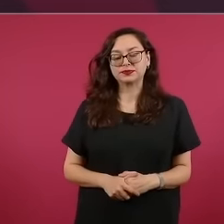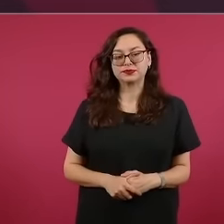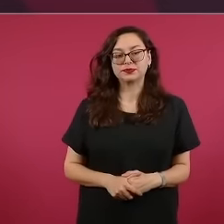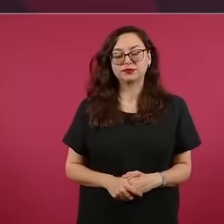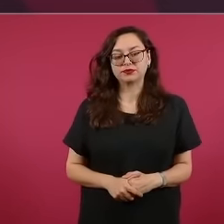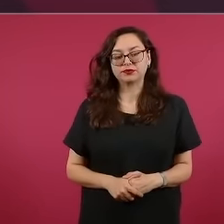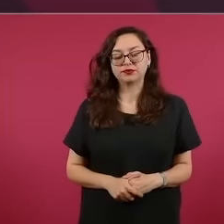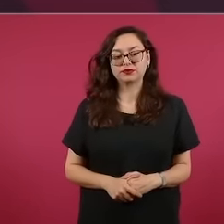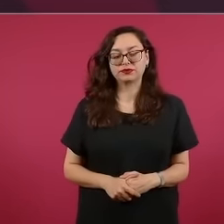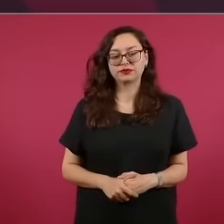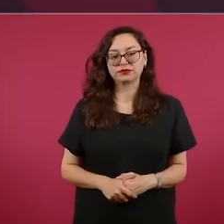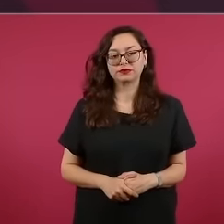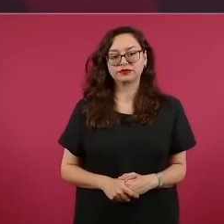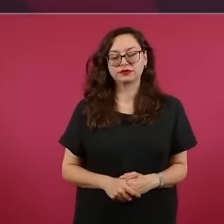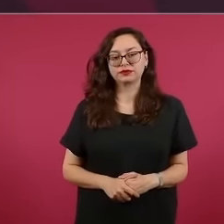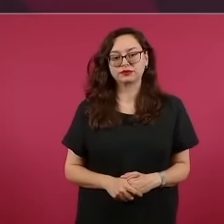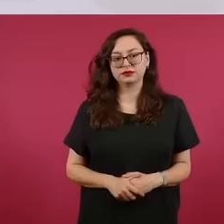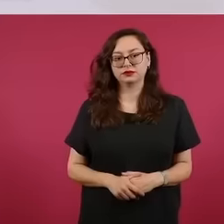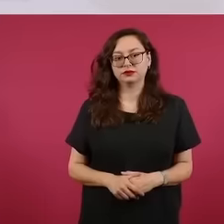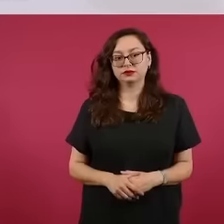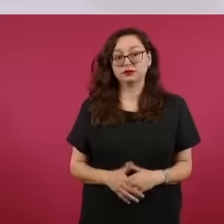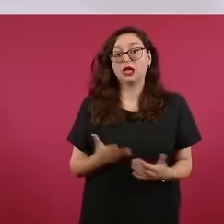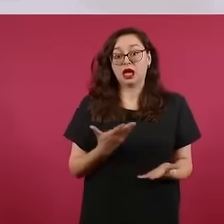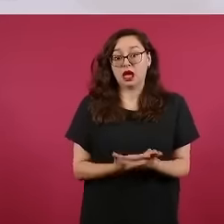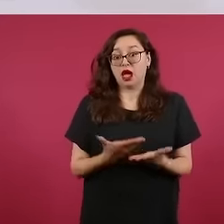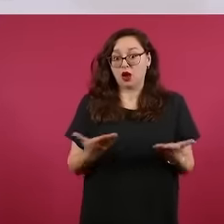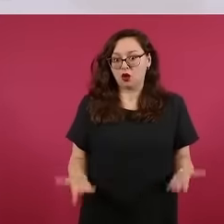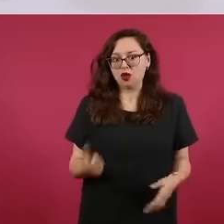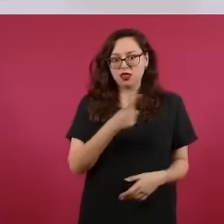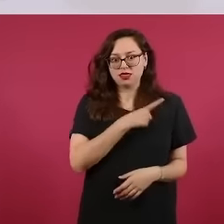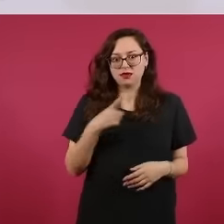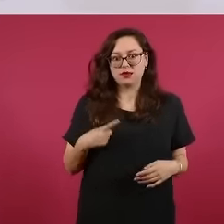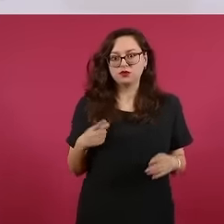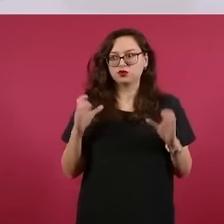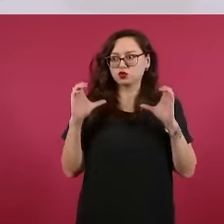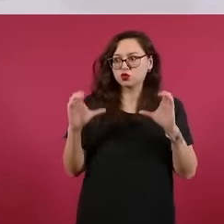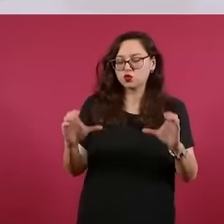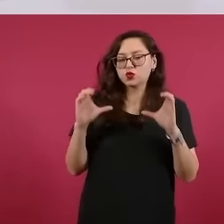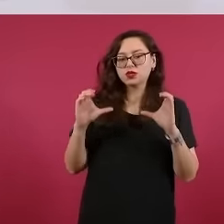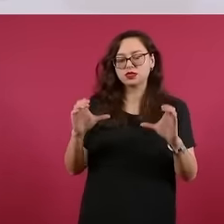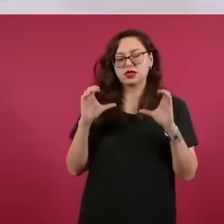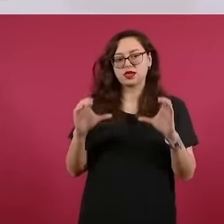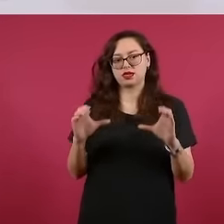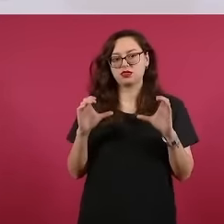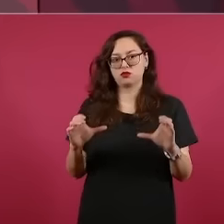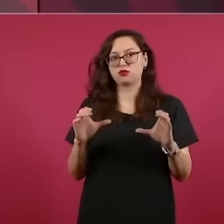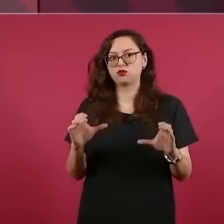Y son de las cosas que hay que cuidar, porque